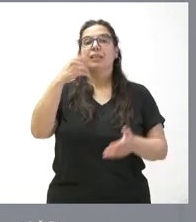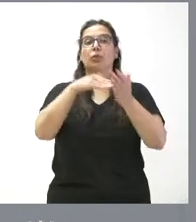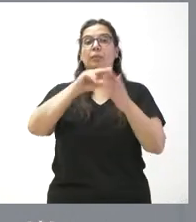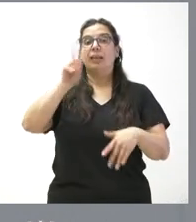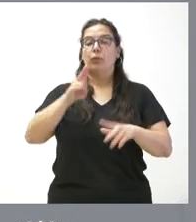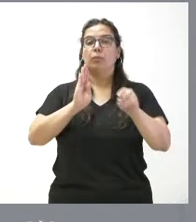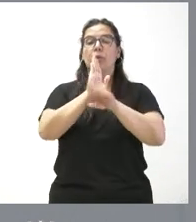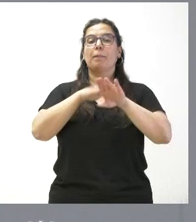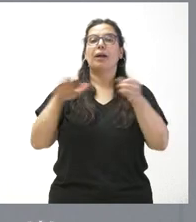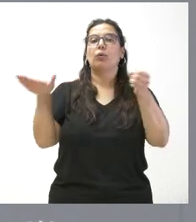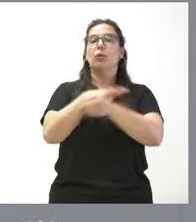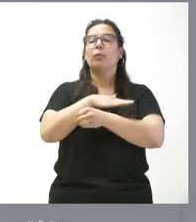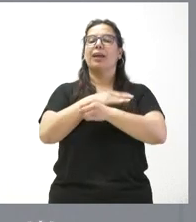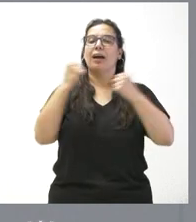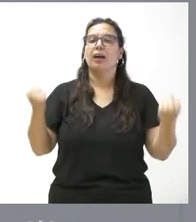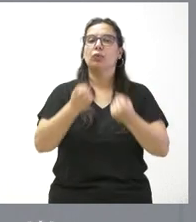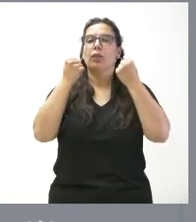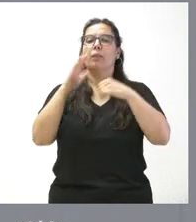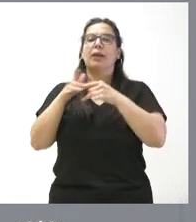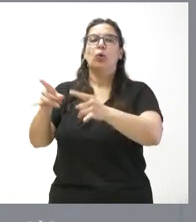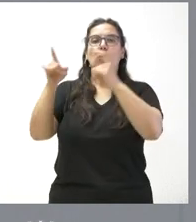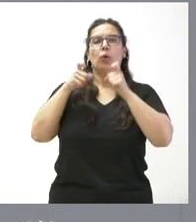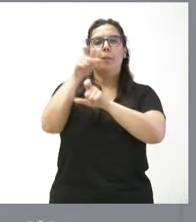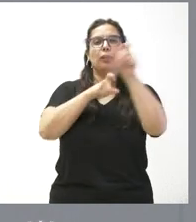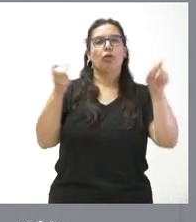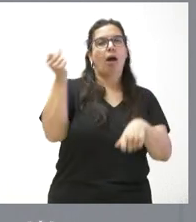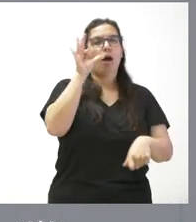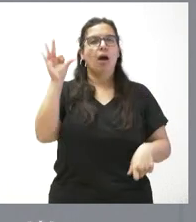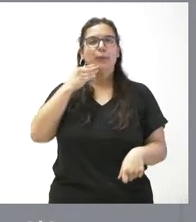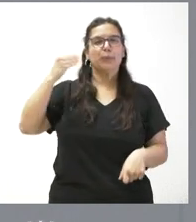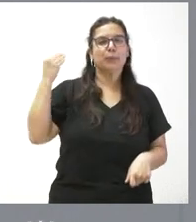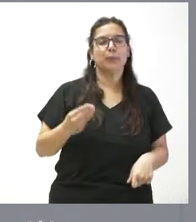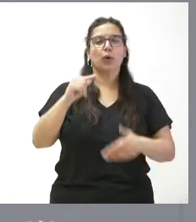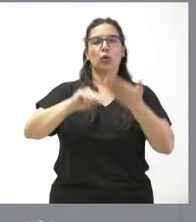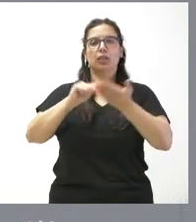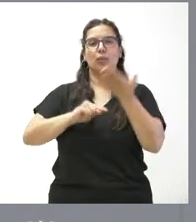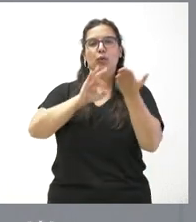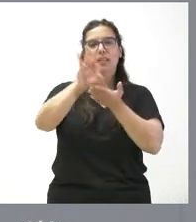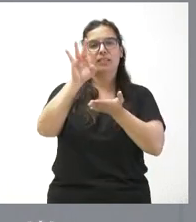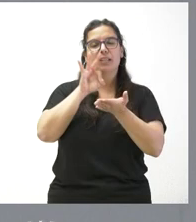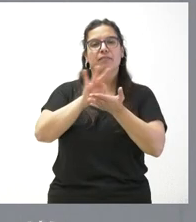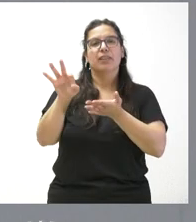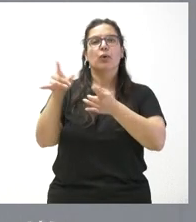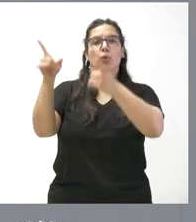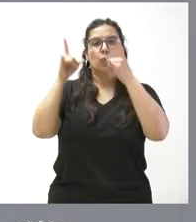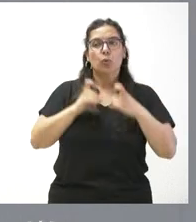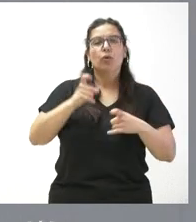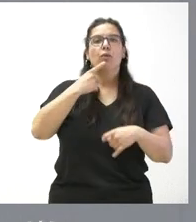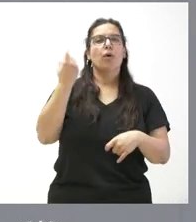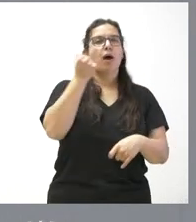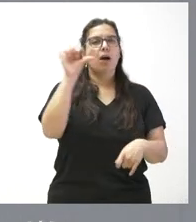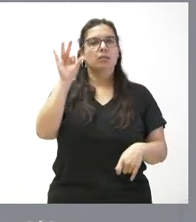financiar actuaciones de captación del talento, contratación de servicios de captación de talento.